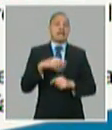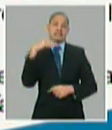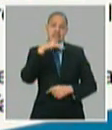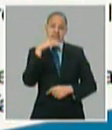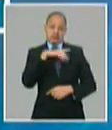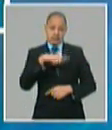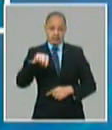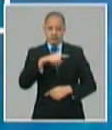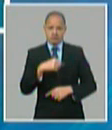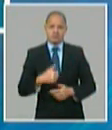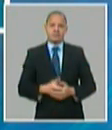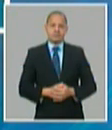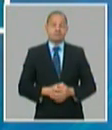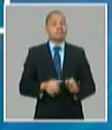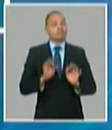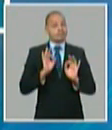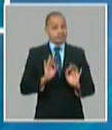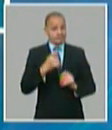a pesar de